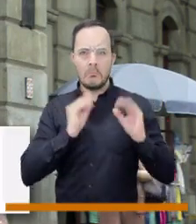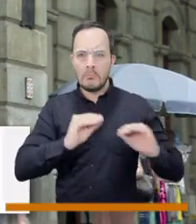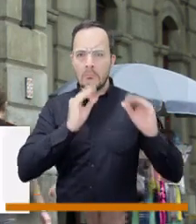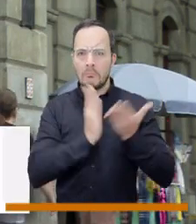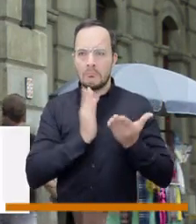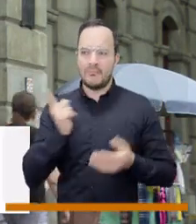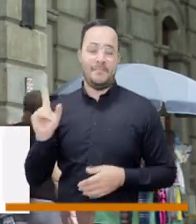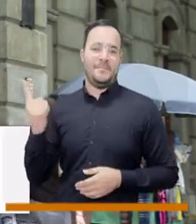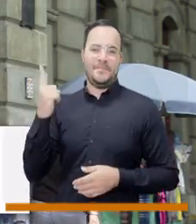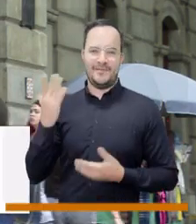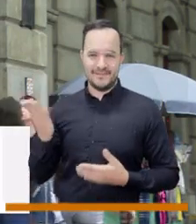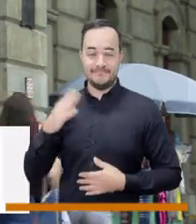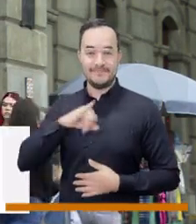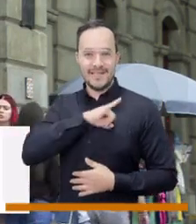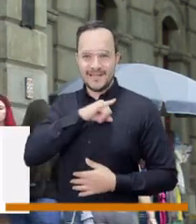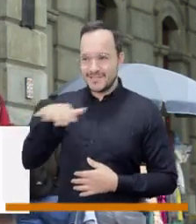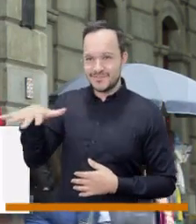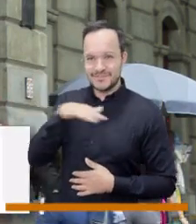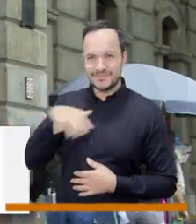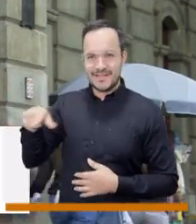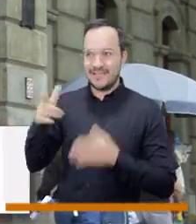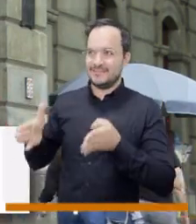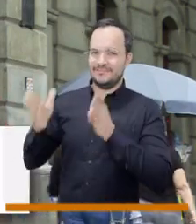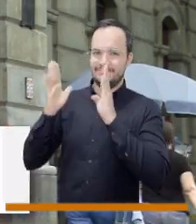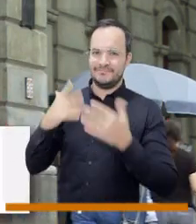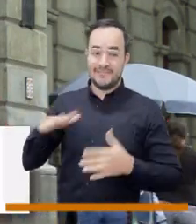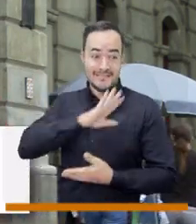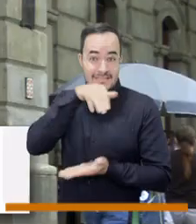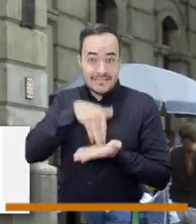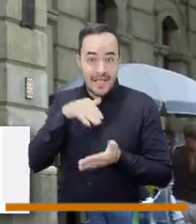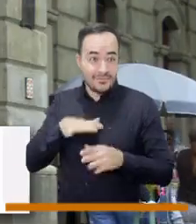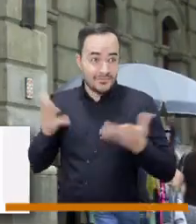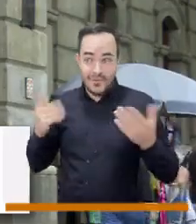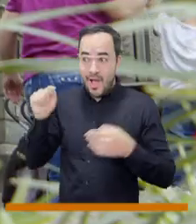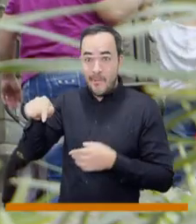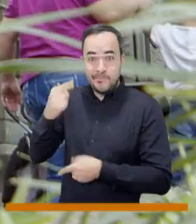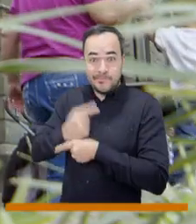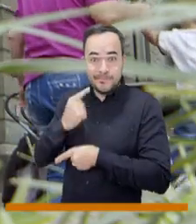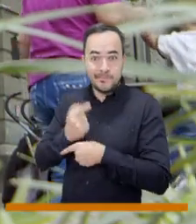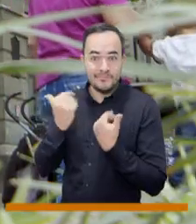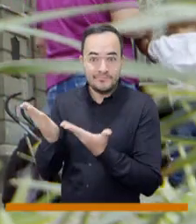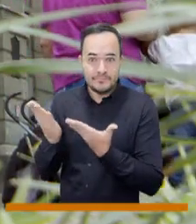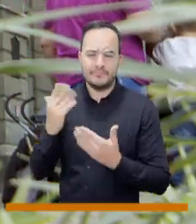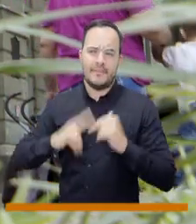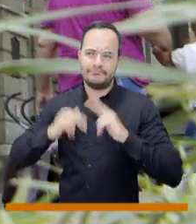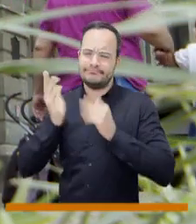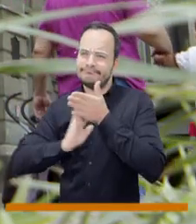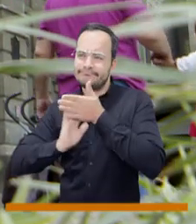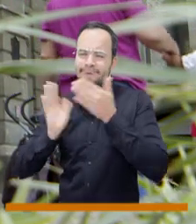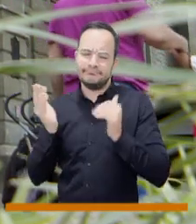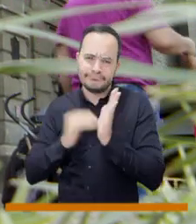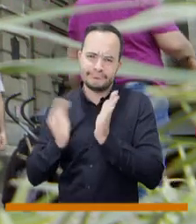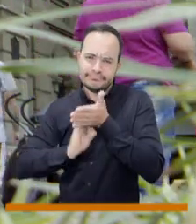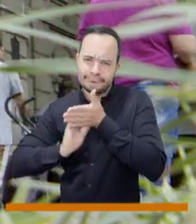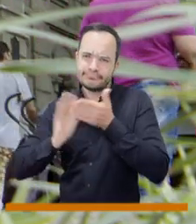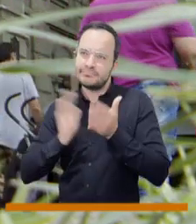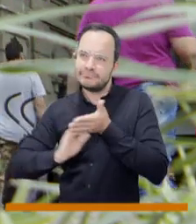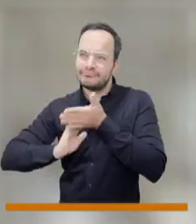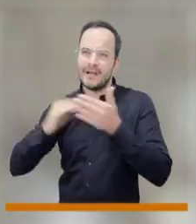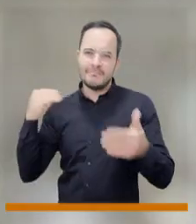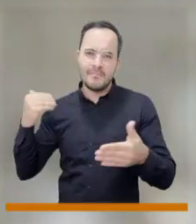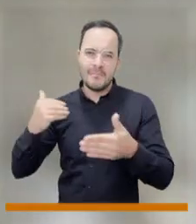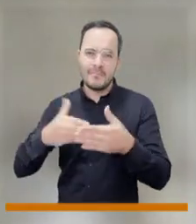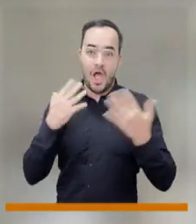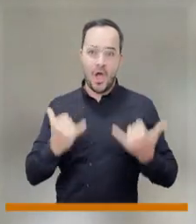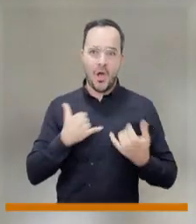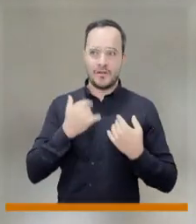claustro san ignacio en pleno centro de medellín se ha construido sobre sí mismo muchas veces y hoy vinimos a conocer una ambiciosa